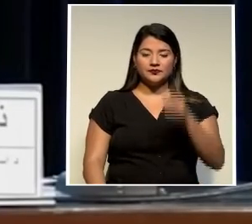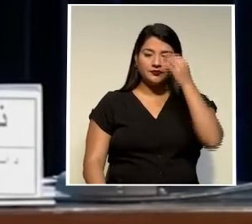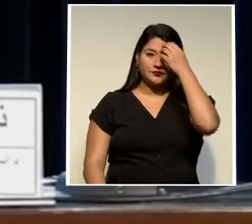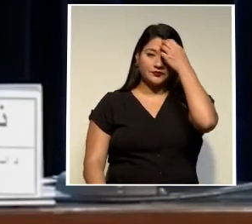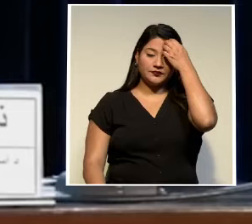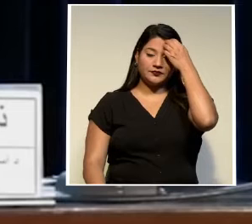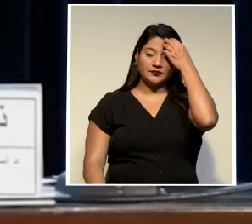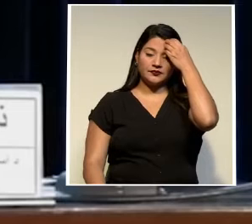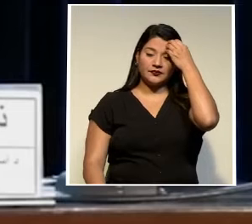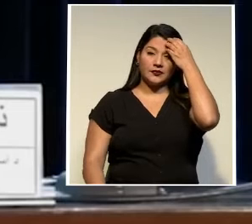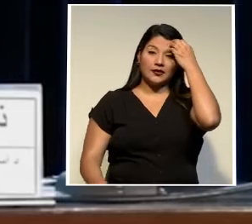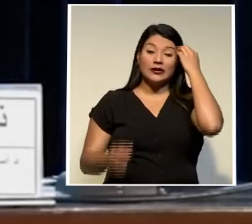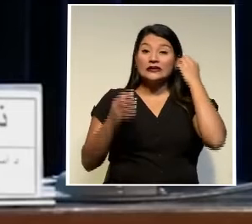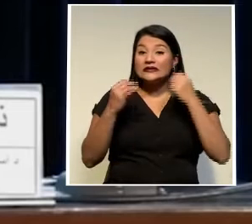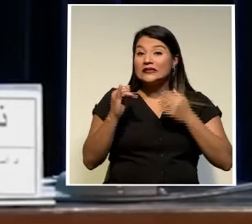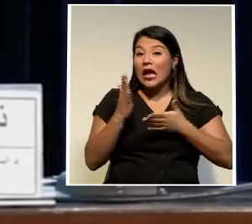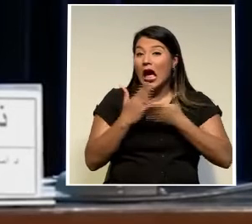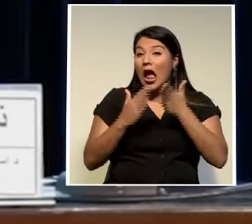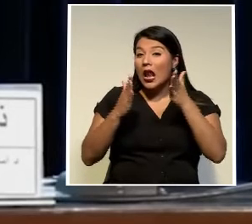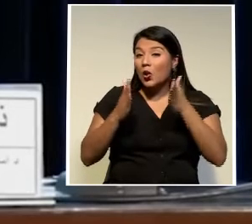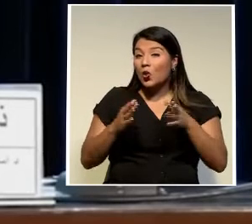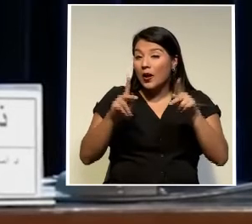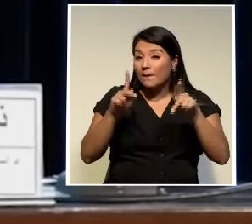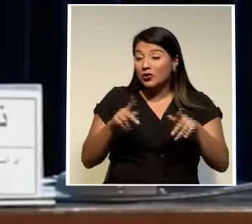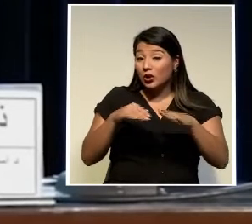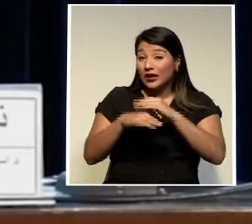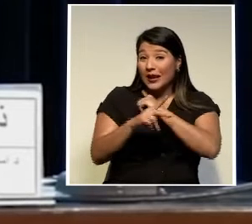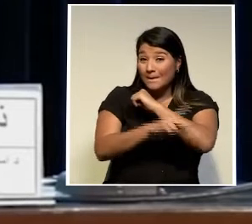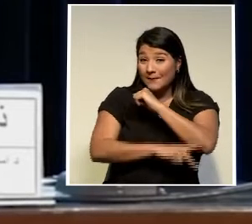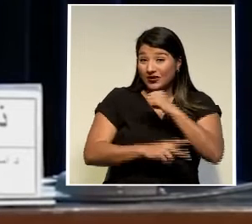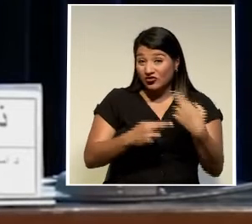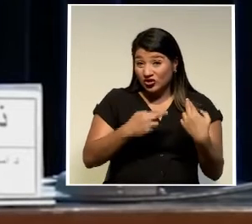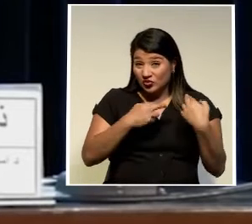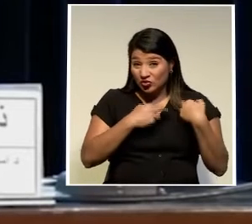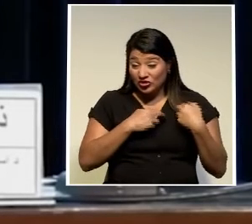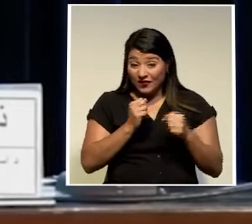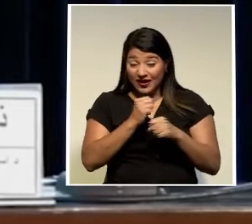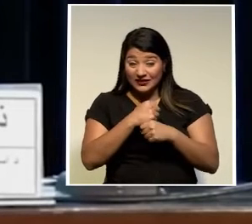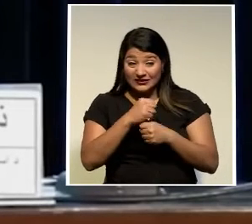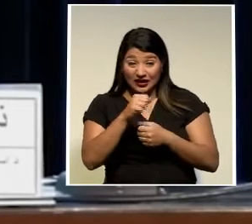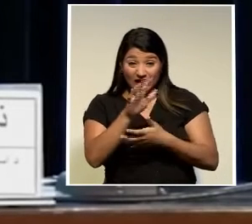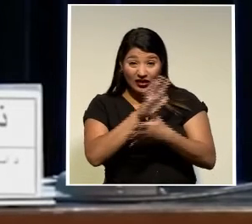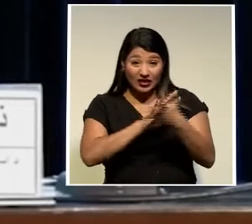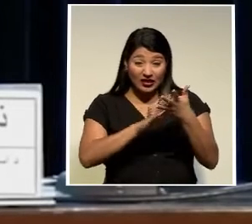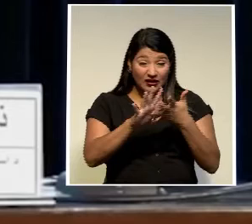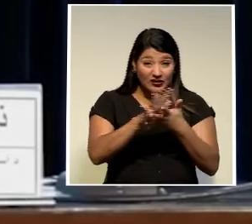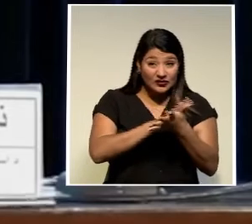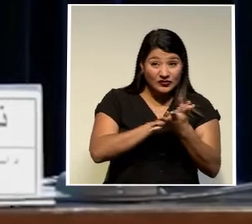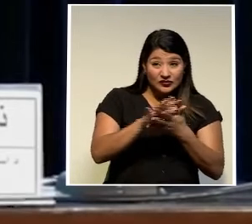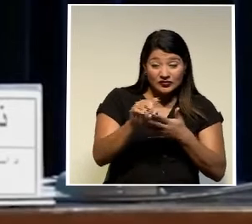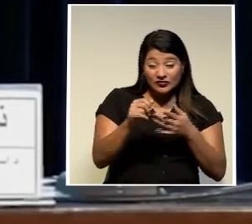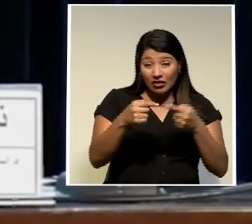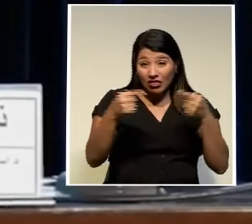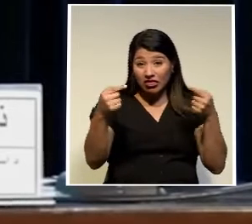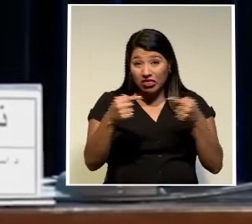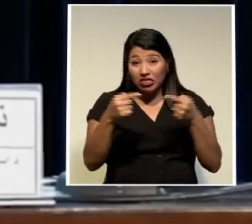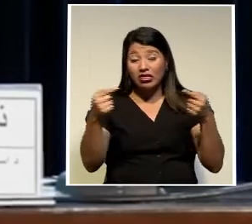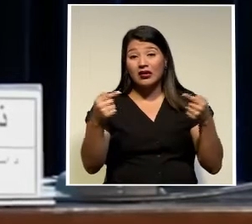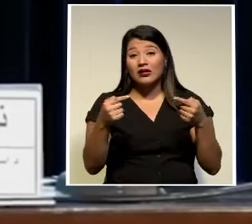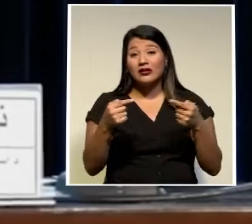Si hay alguien en cualquier parte del país que provoca disturbios, revueltas y hace cosas que lleven a la guerra,